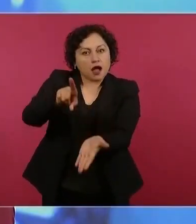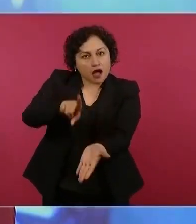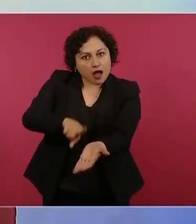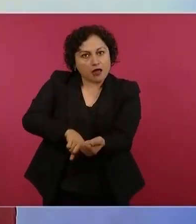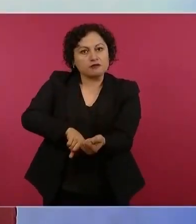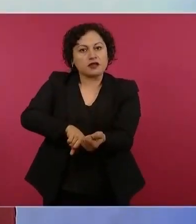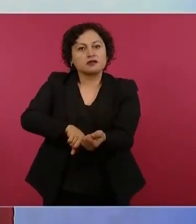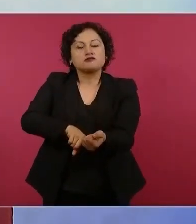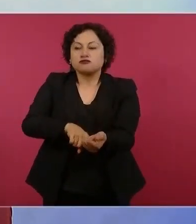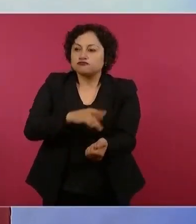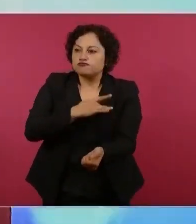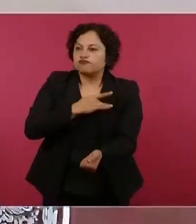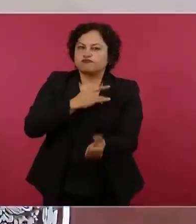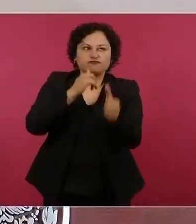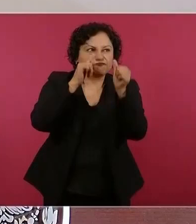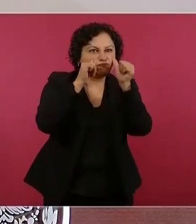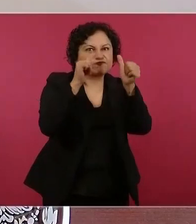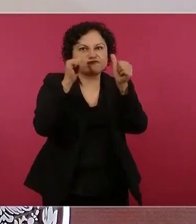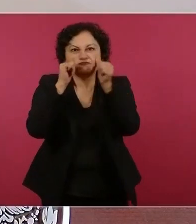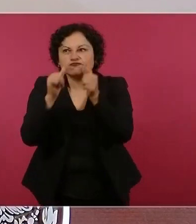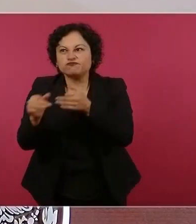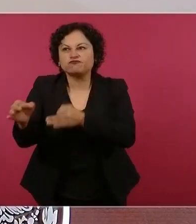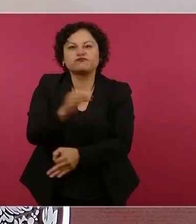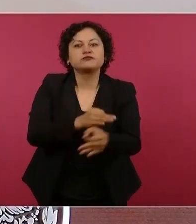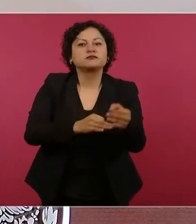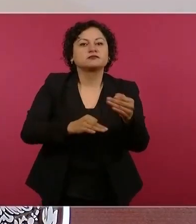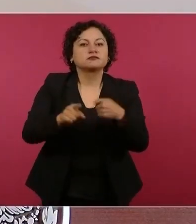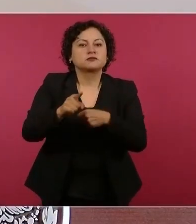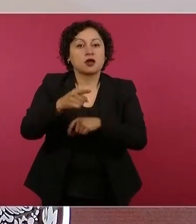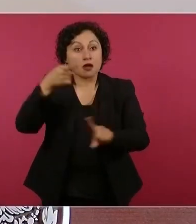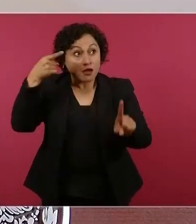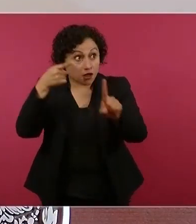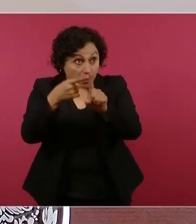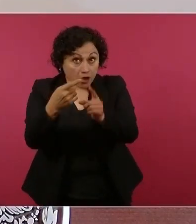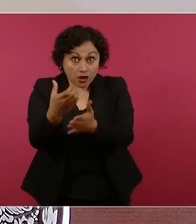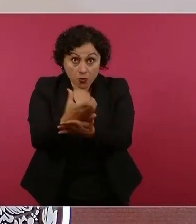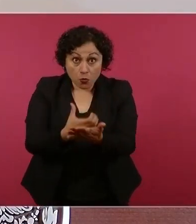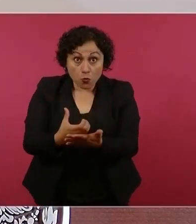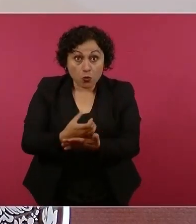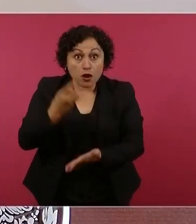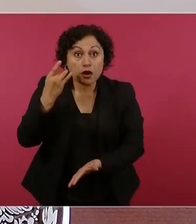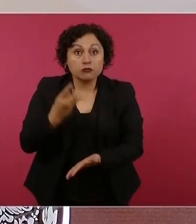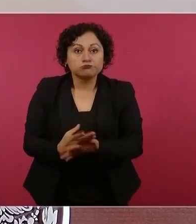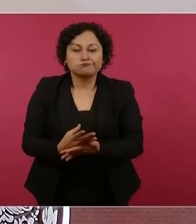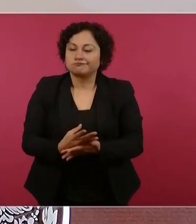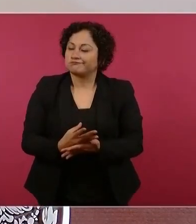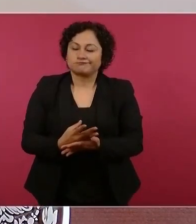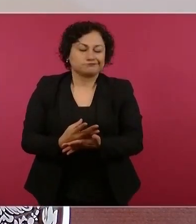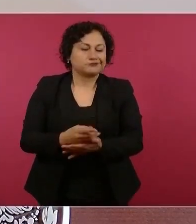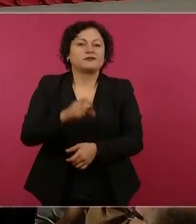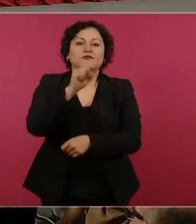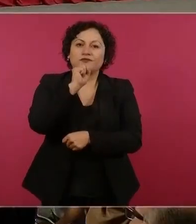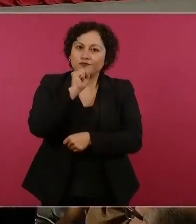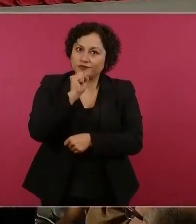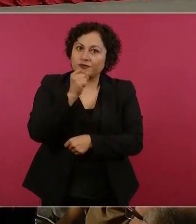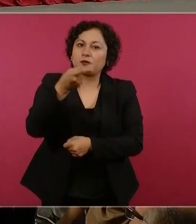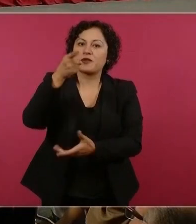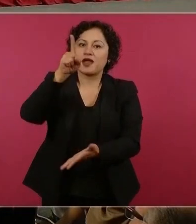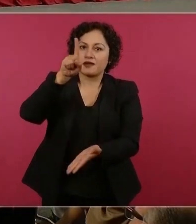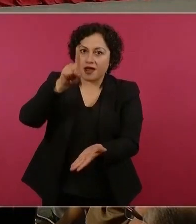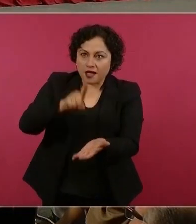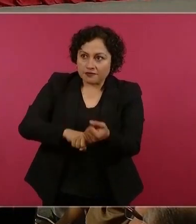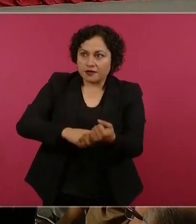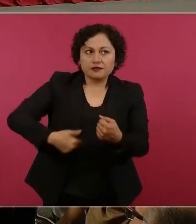eficiencia no sólo para curar enfermedades, sino para también sanar el espíritu